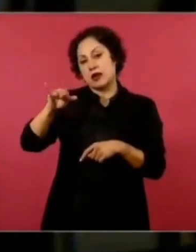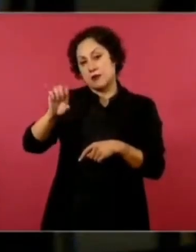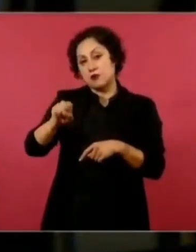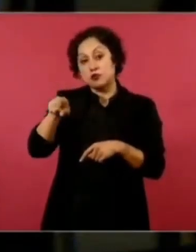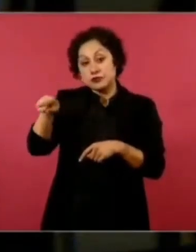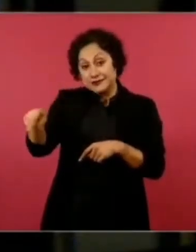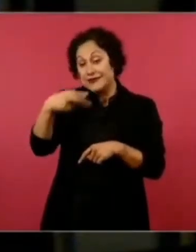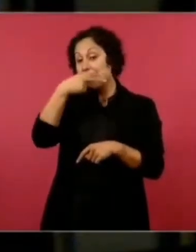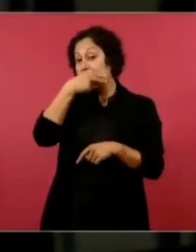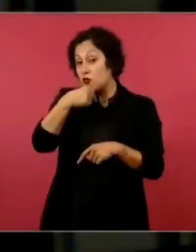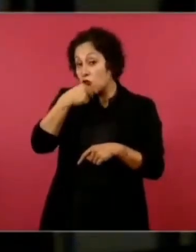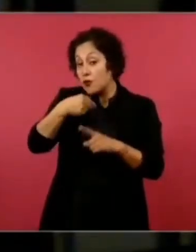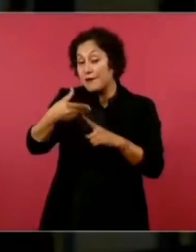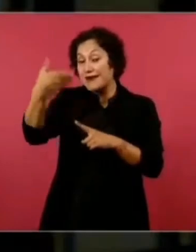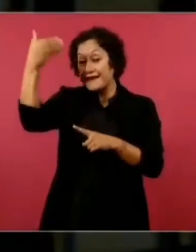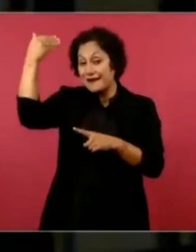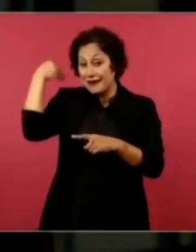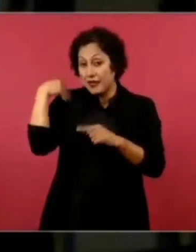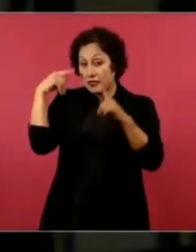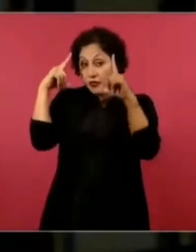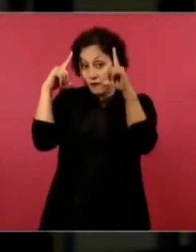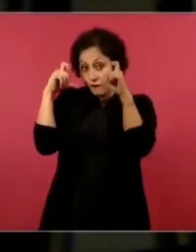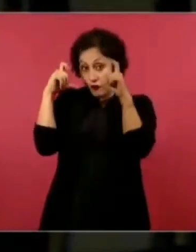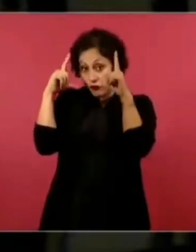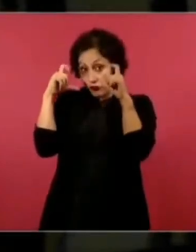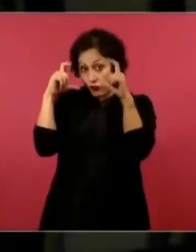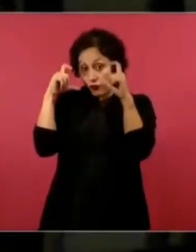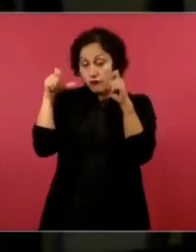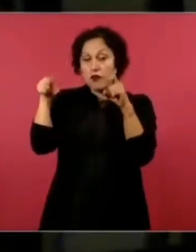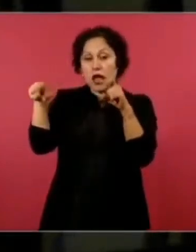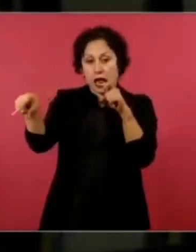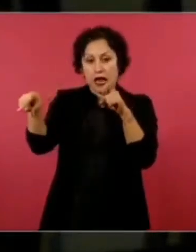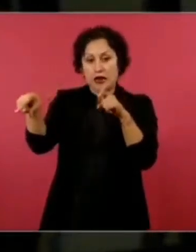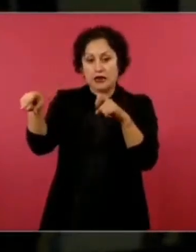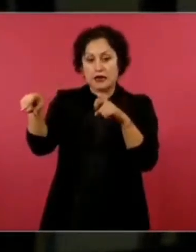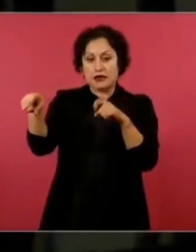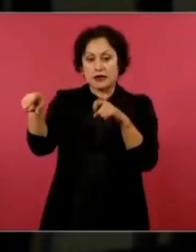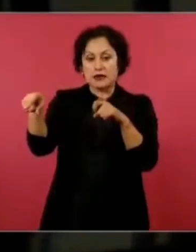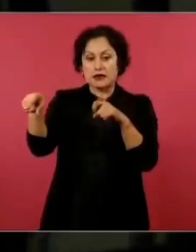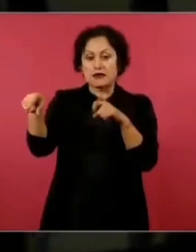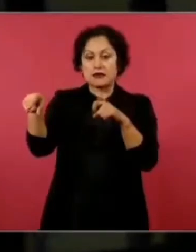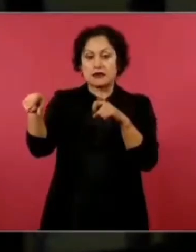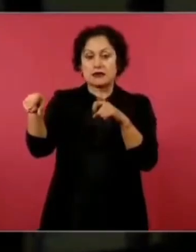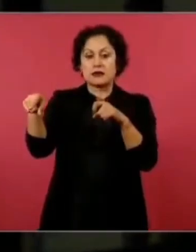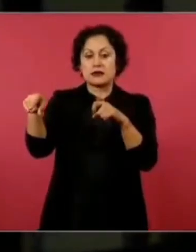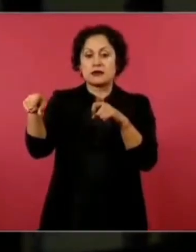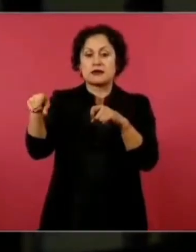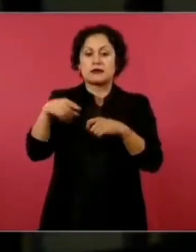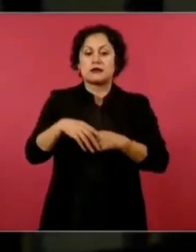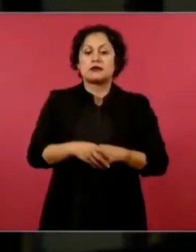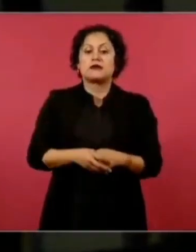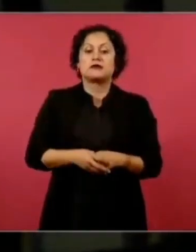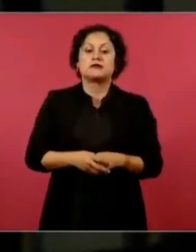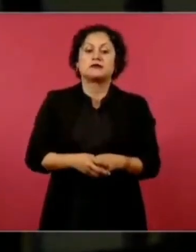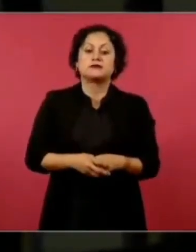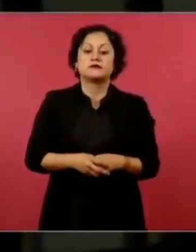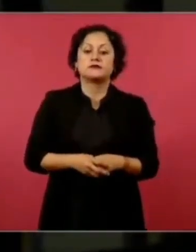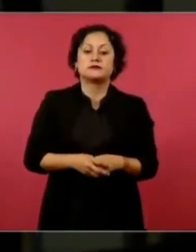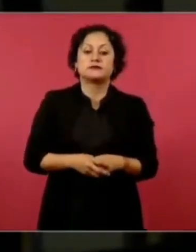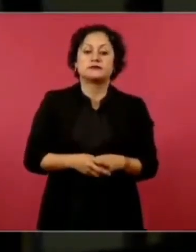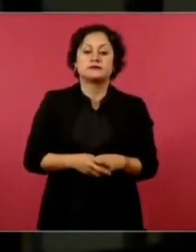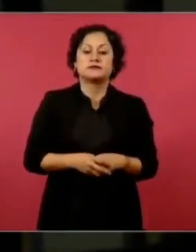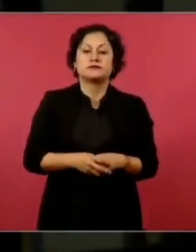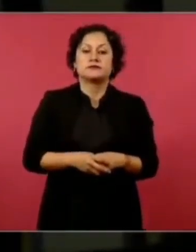fotógrafos que tuvo la oportunidad de tener placas, de vivir